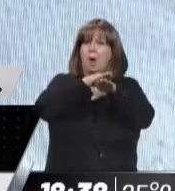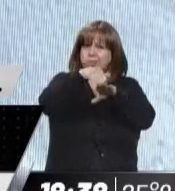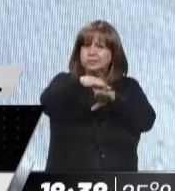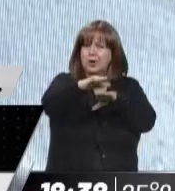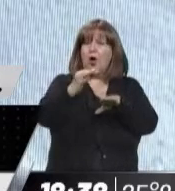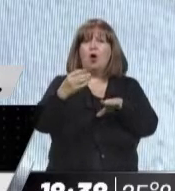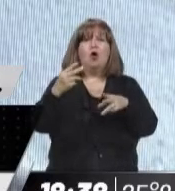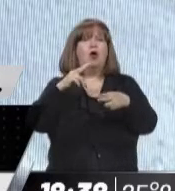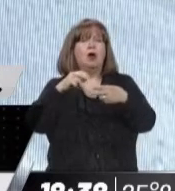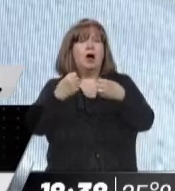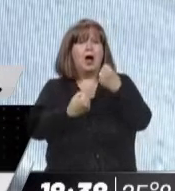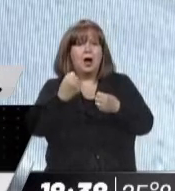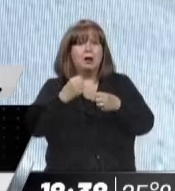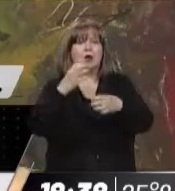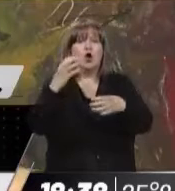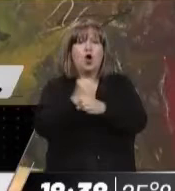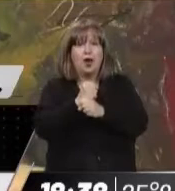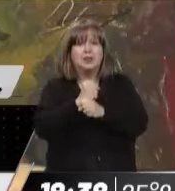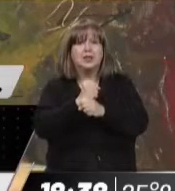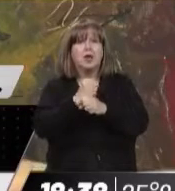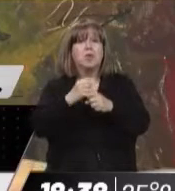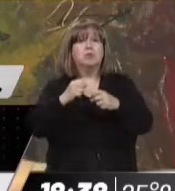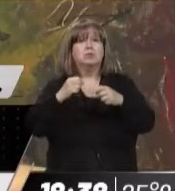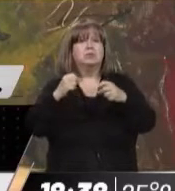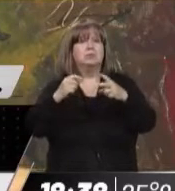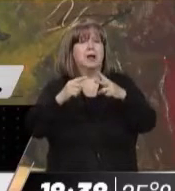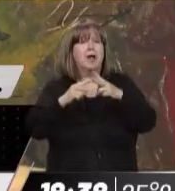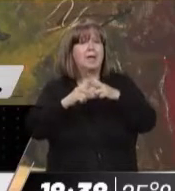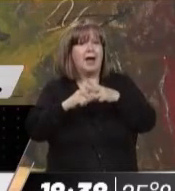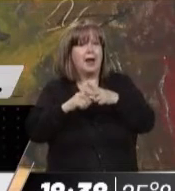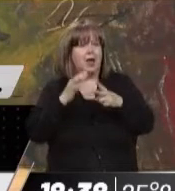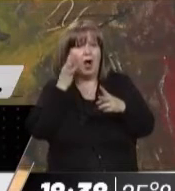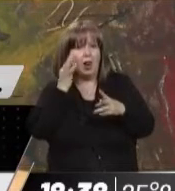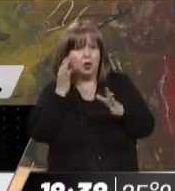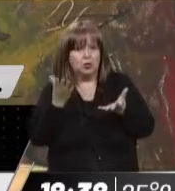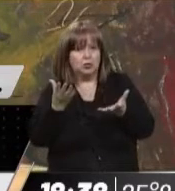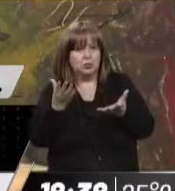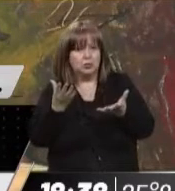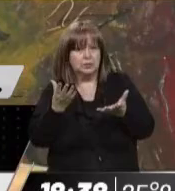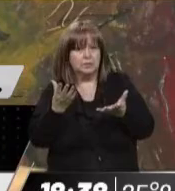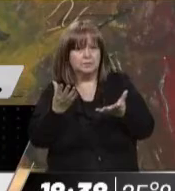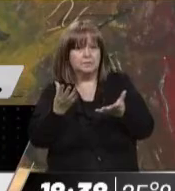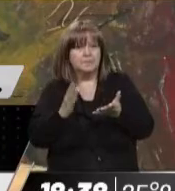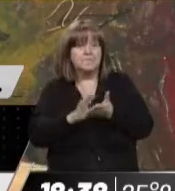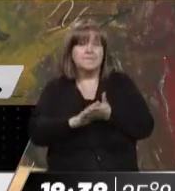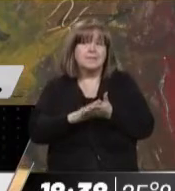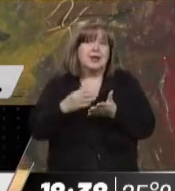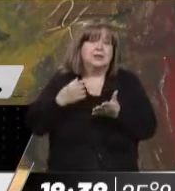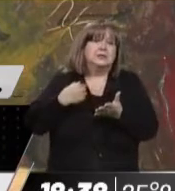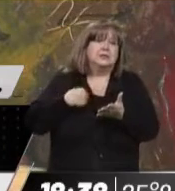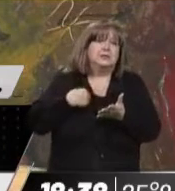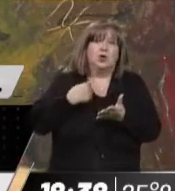desperfecto mecánico? Yo dejaría en claro que la definición precisa y